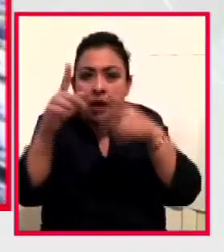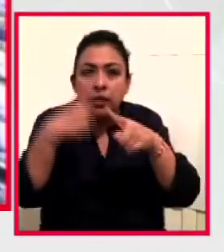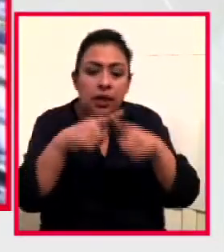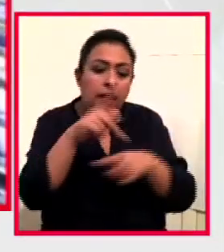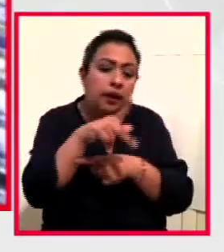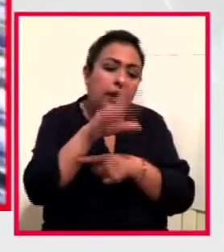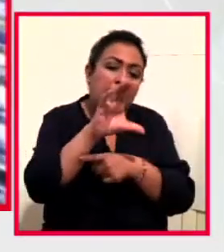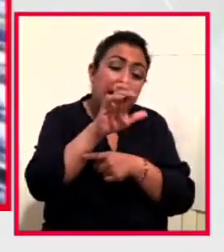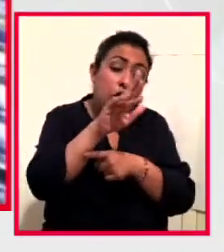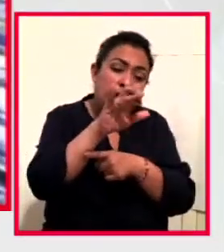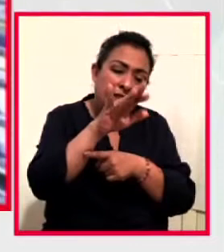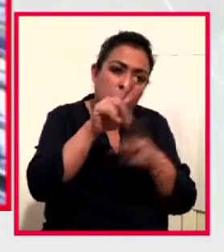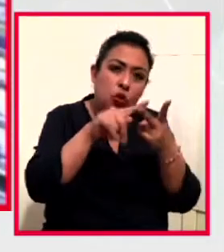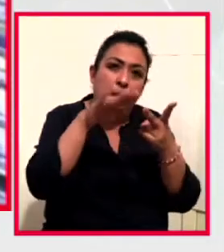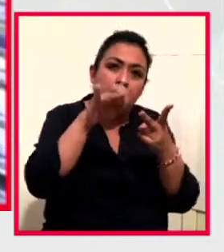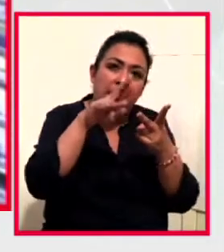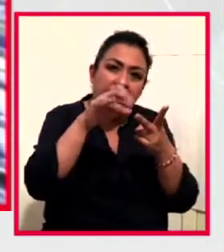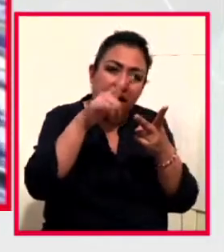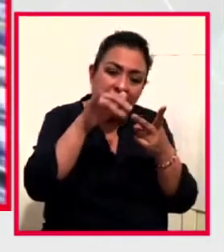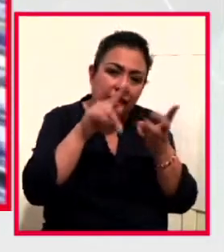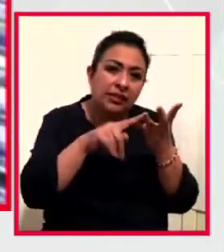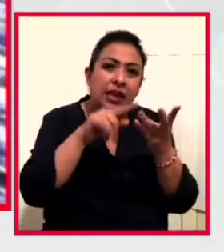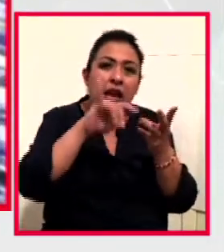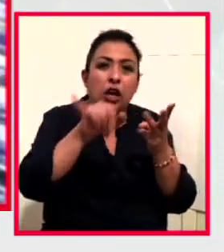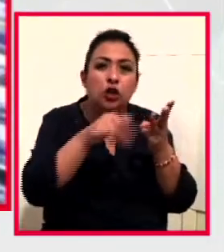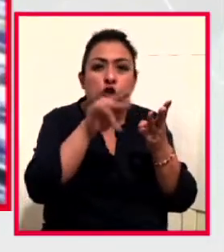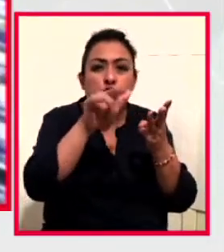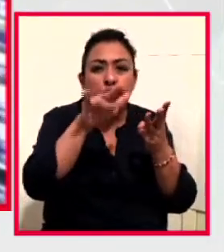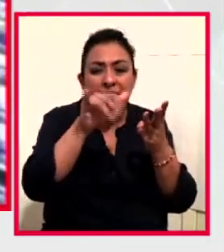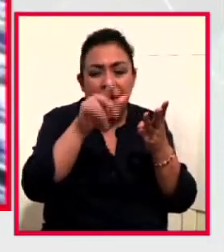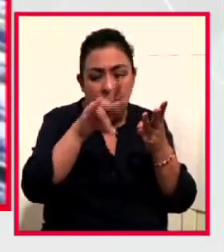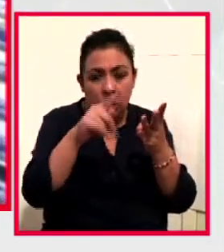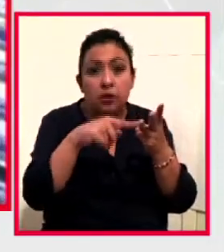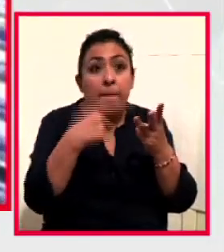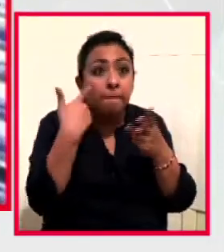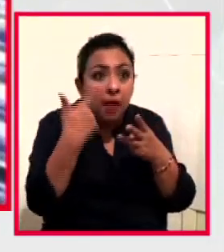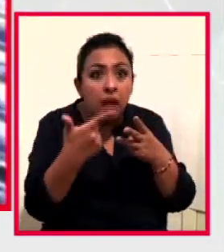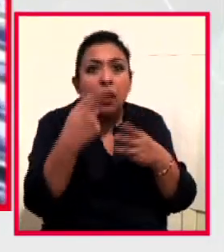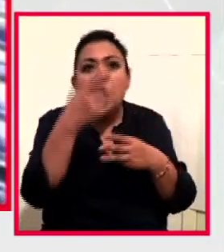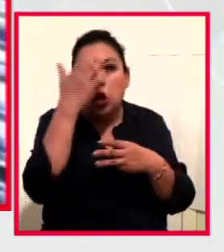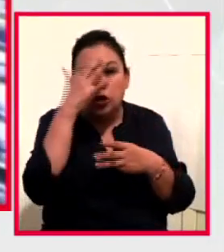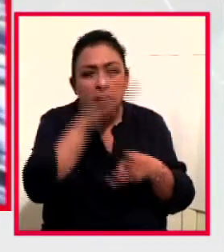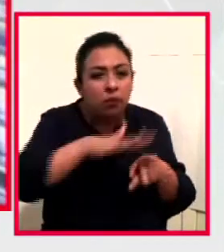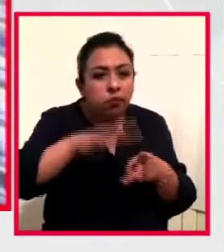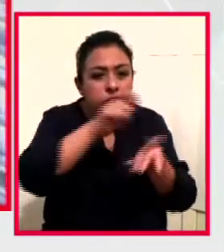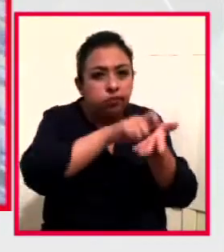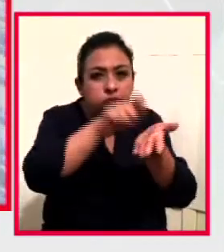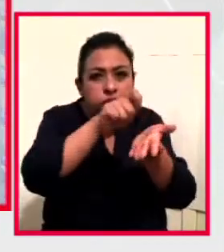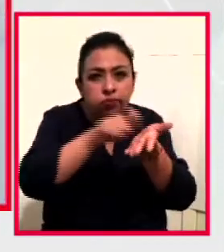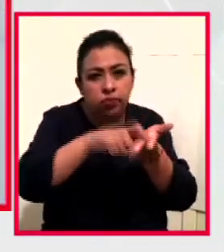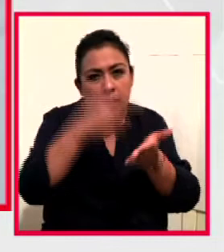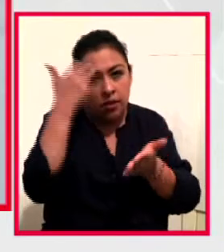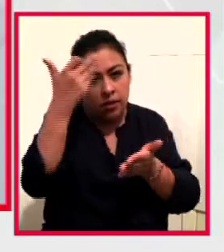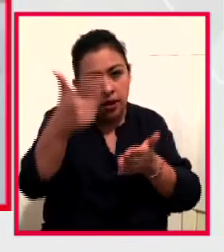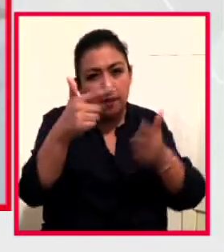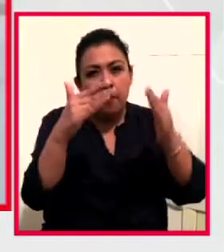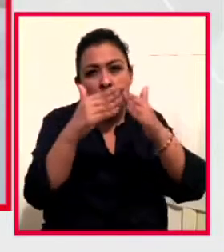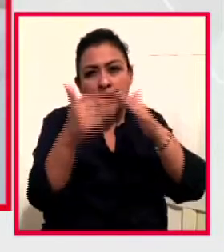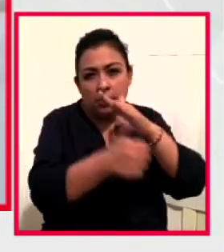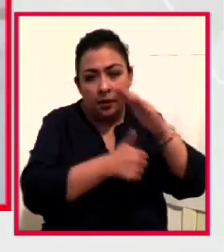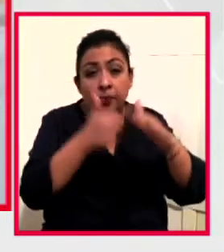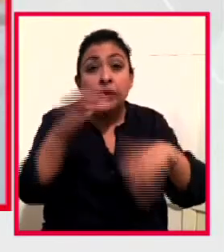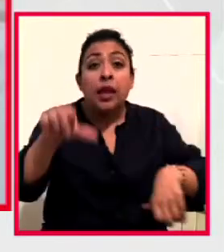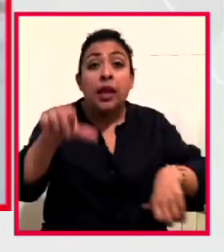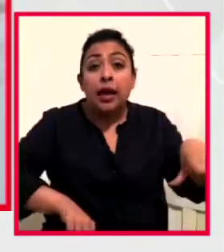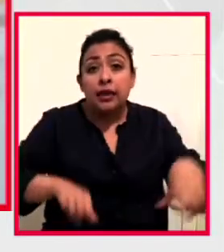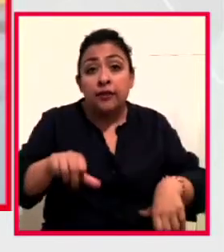Sturla, Mariana García Franco y Juliana Kirch, y conocer sus paisajes escritos durante la pandemia. Las actividades